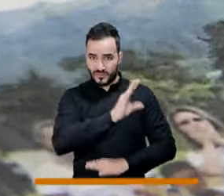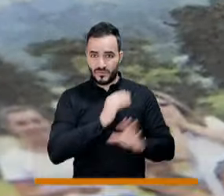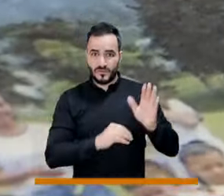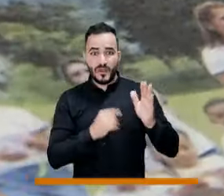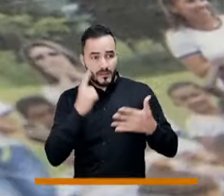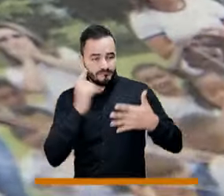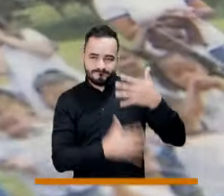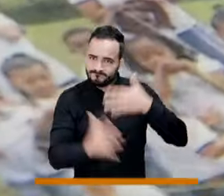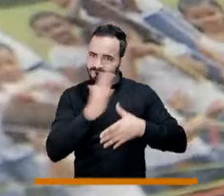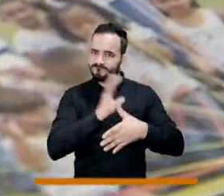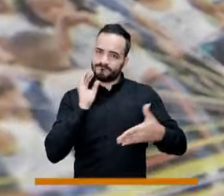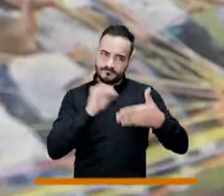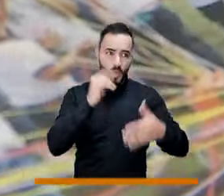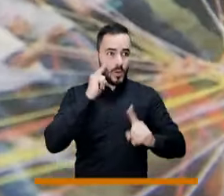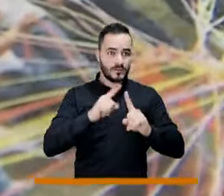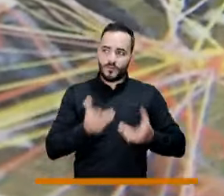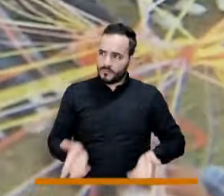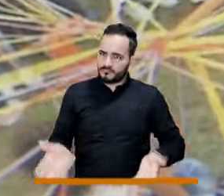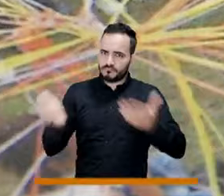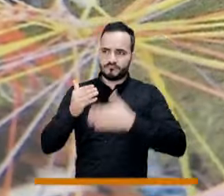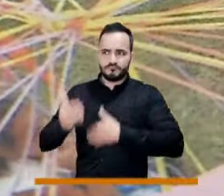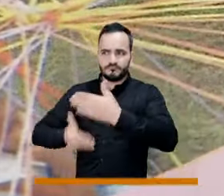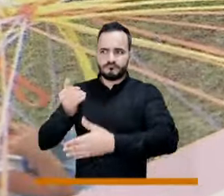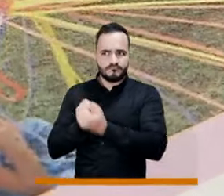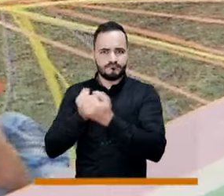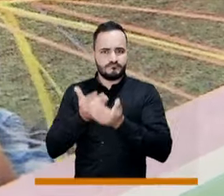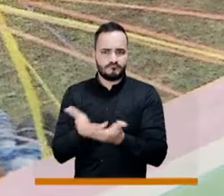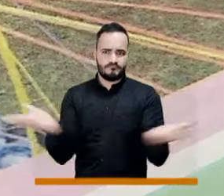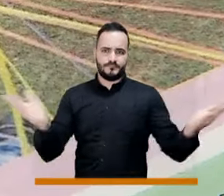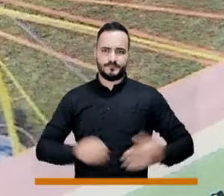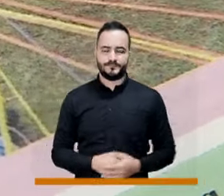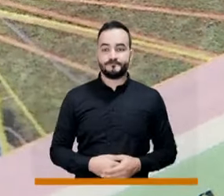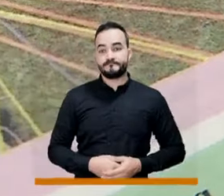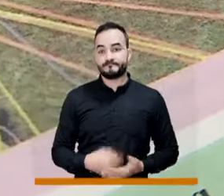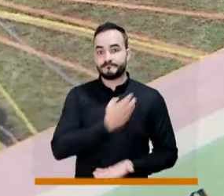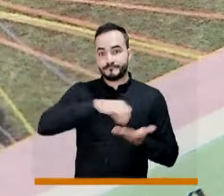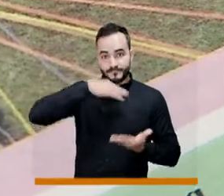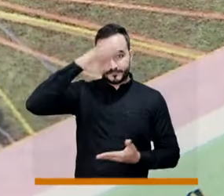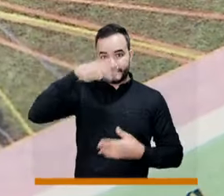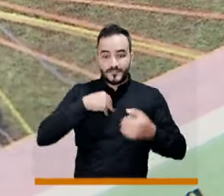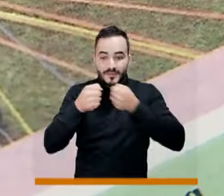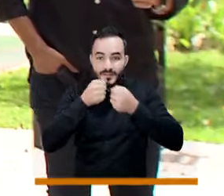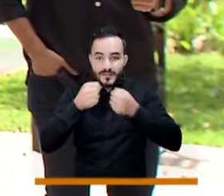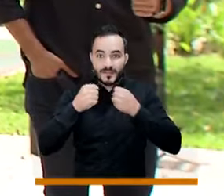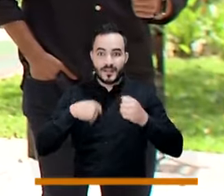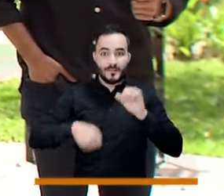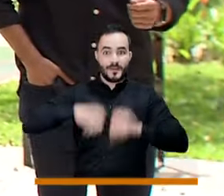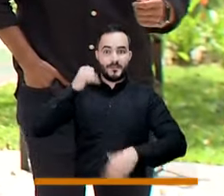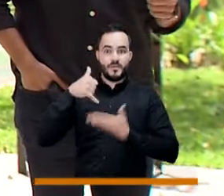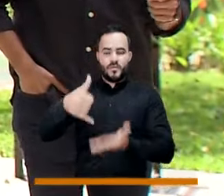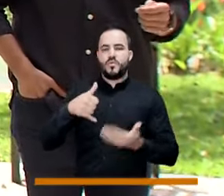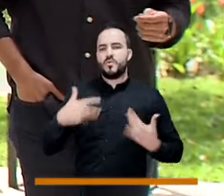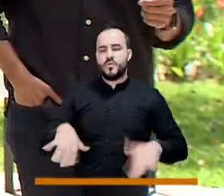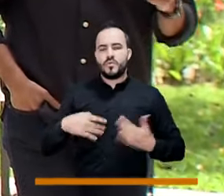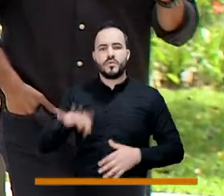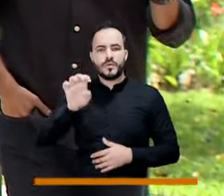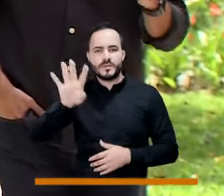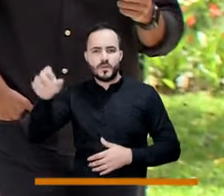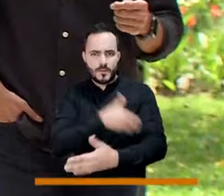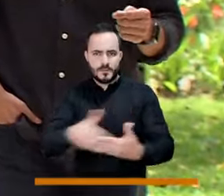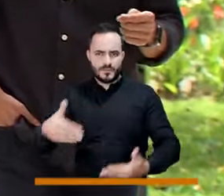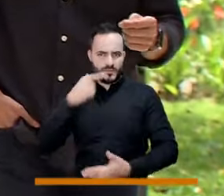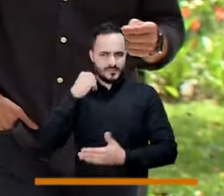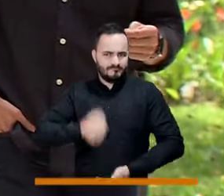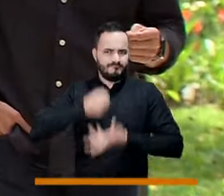Desarrollo y buscar más presupuesto para su funcionamiento. El Premio de Periodismo Alcaldía de Medellín entregará 99